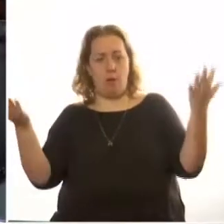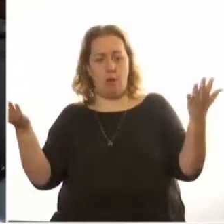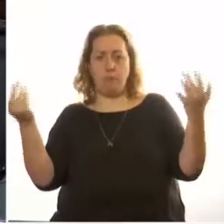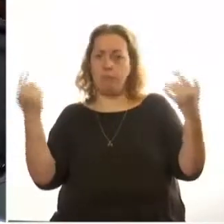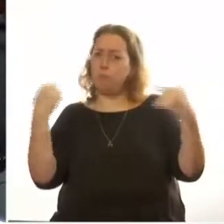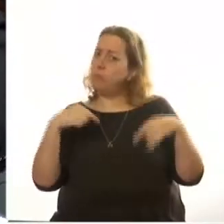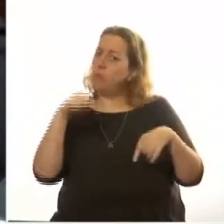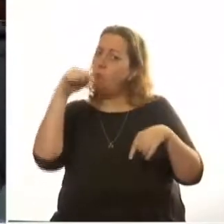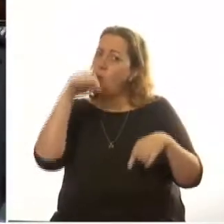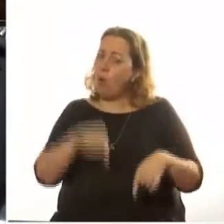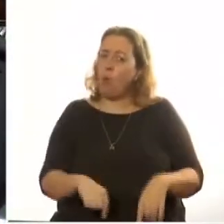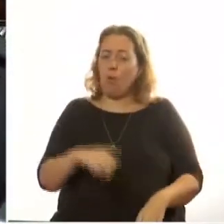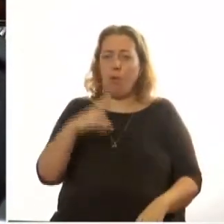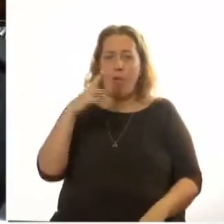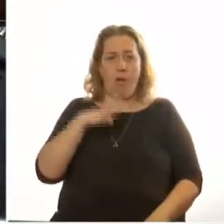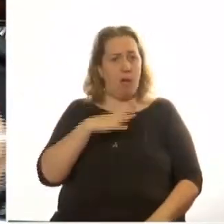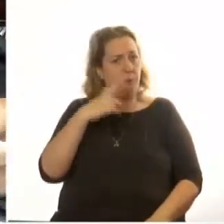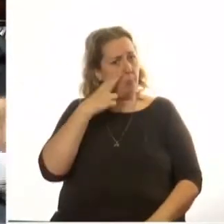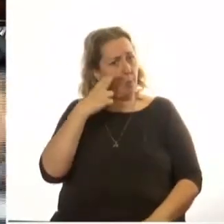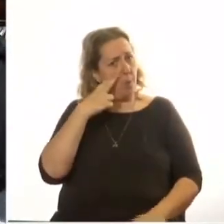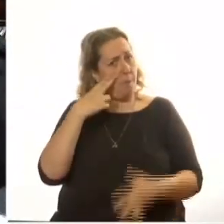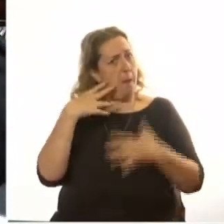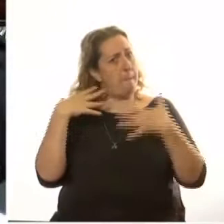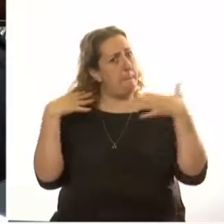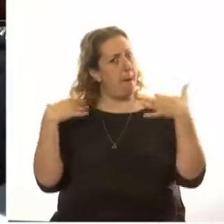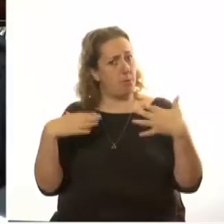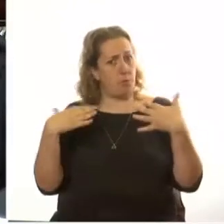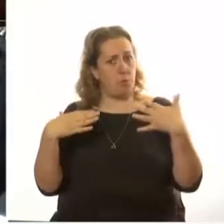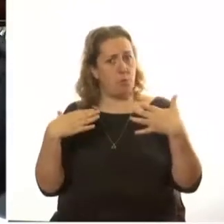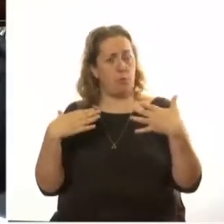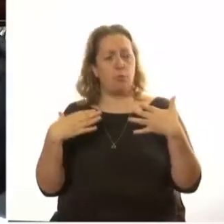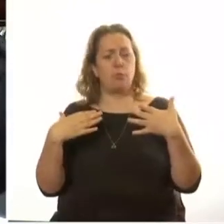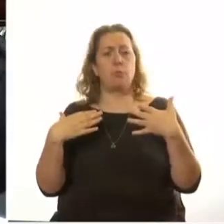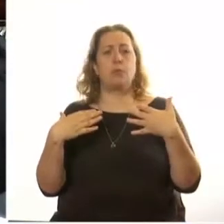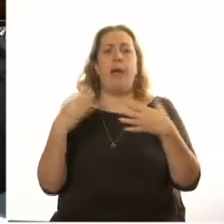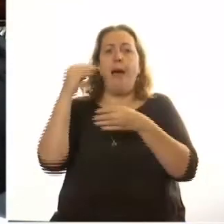que son los ataques que vienen desde dentro.